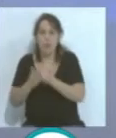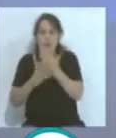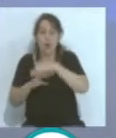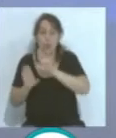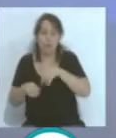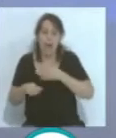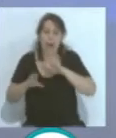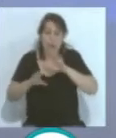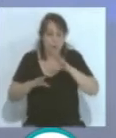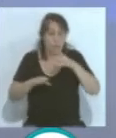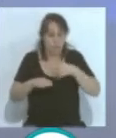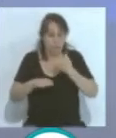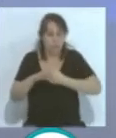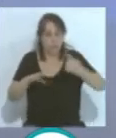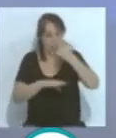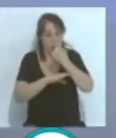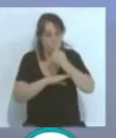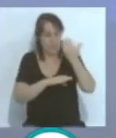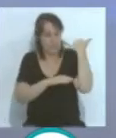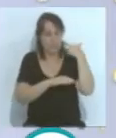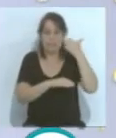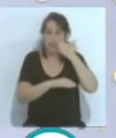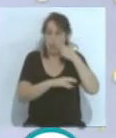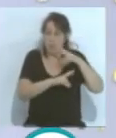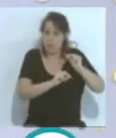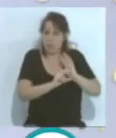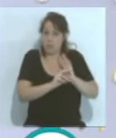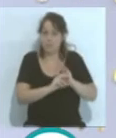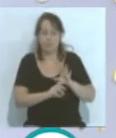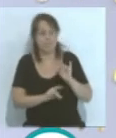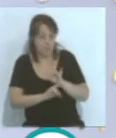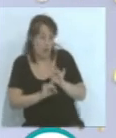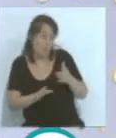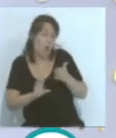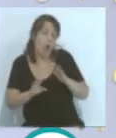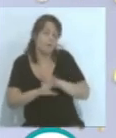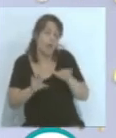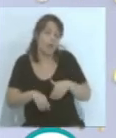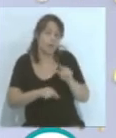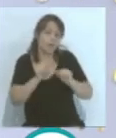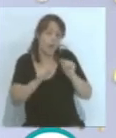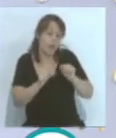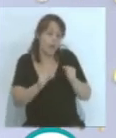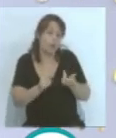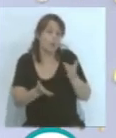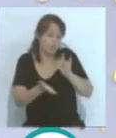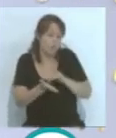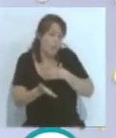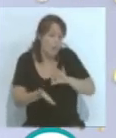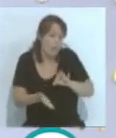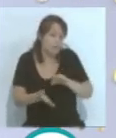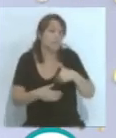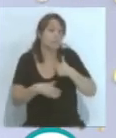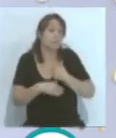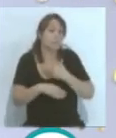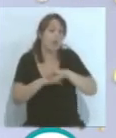había finalizado el día anterior, el sábado. Sí, claro, pero al final los contagios podían pasar, sucedieron y